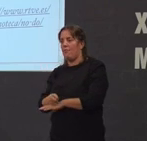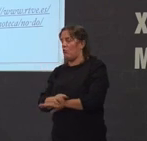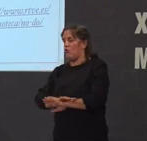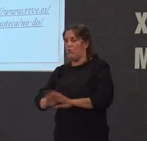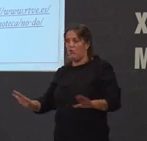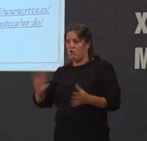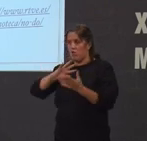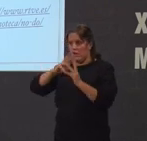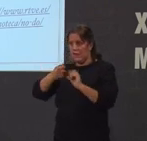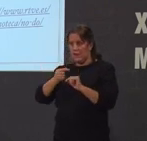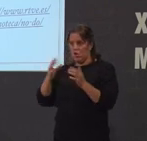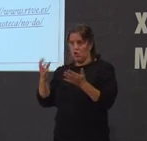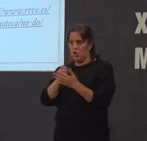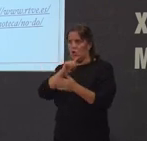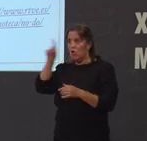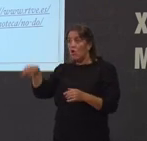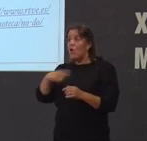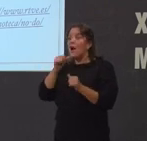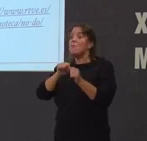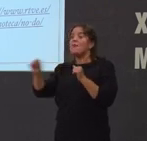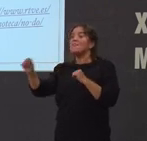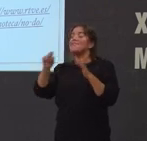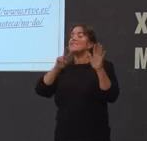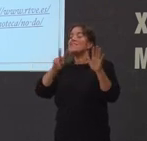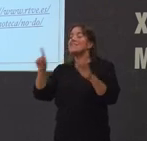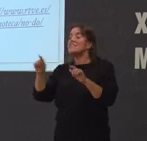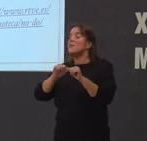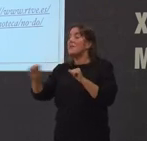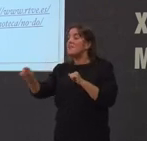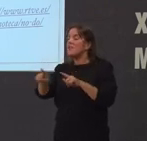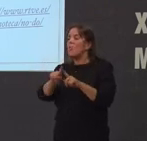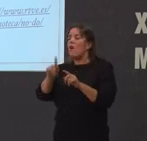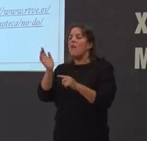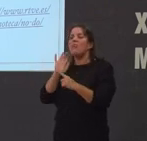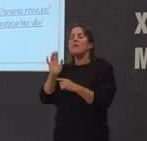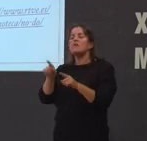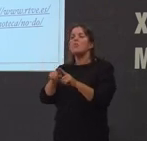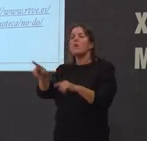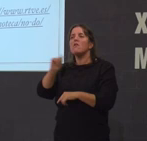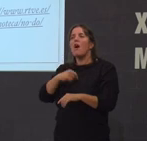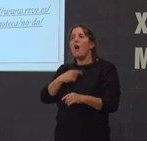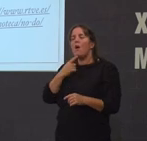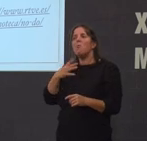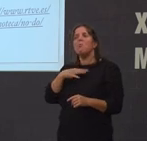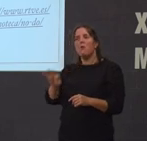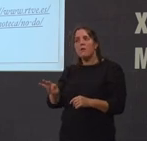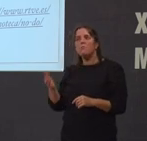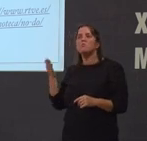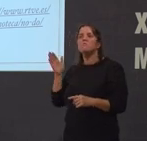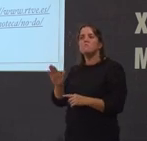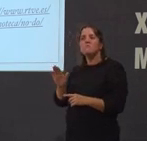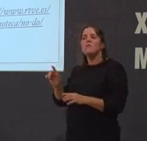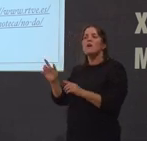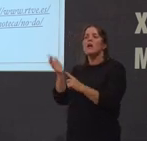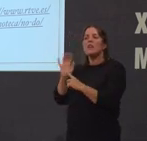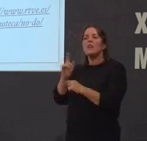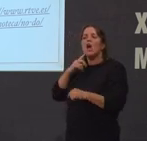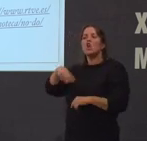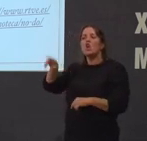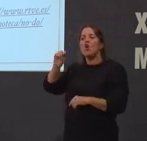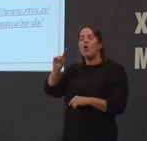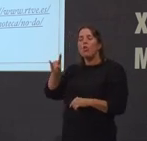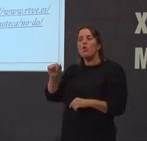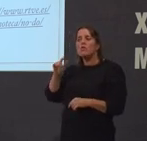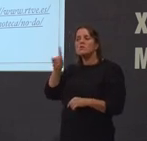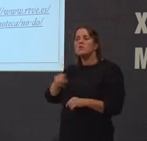máis alado 76 os cines escollían se seguían proxectando ou non cinema nodo